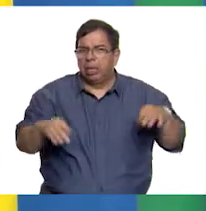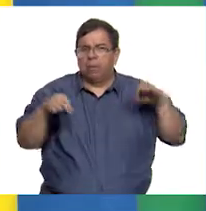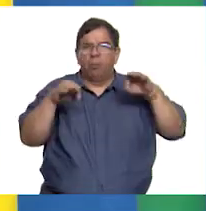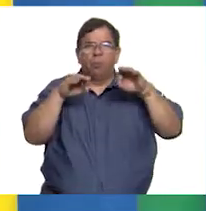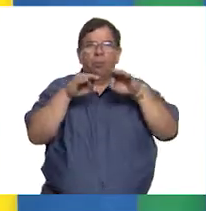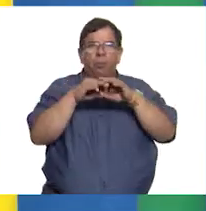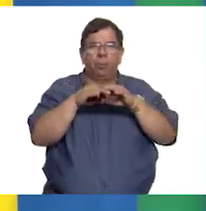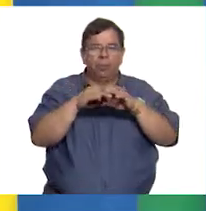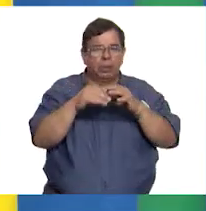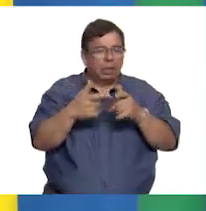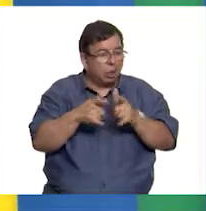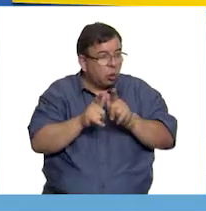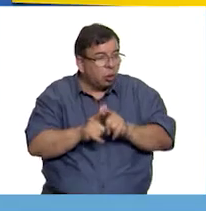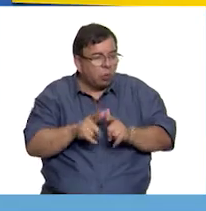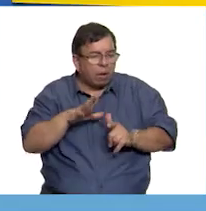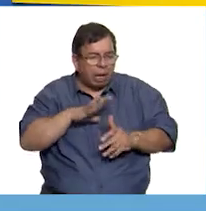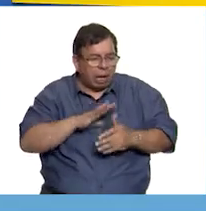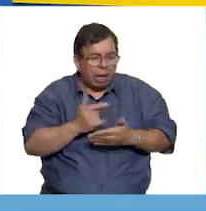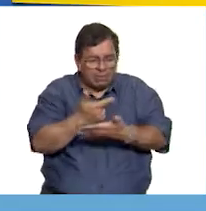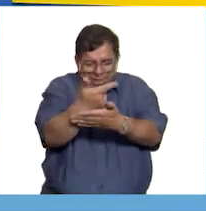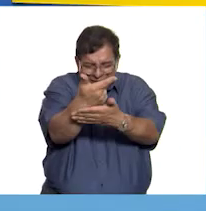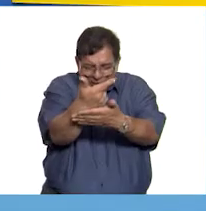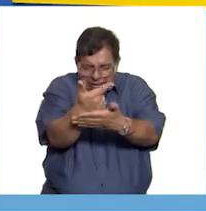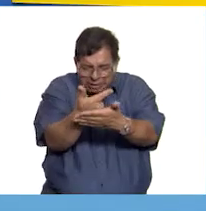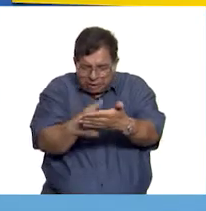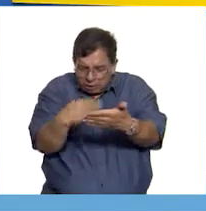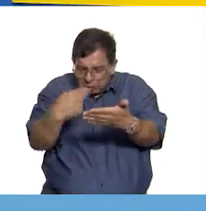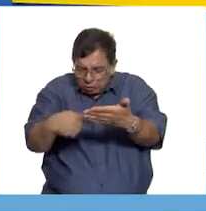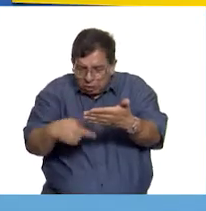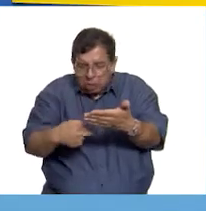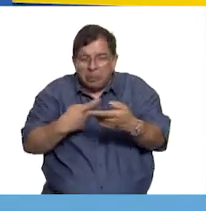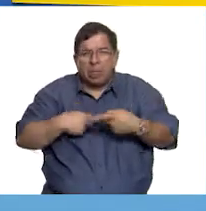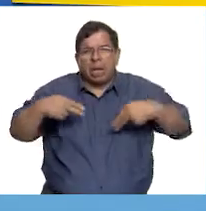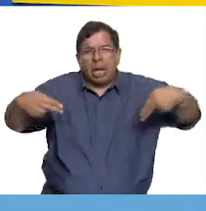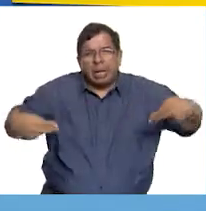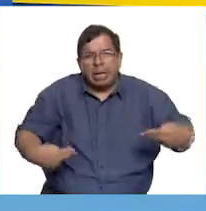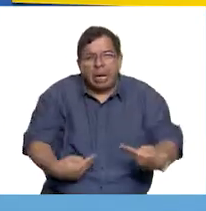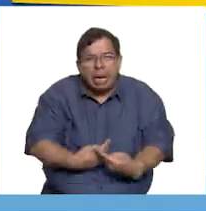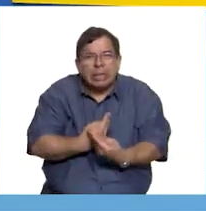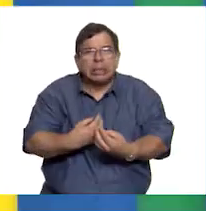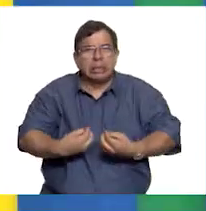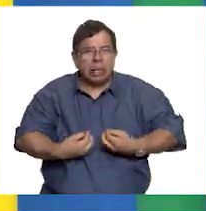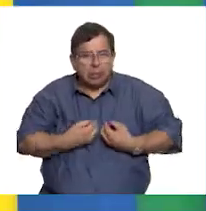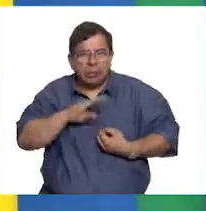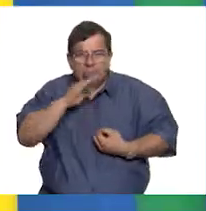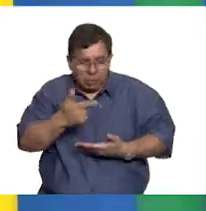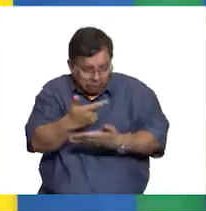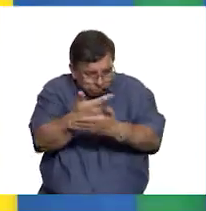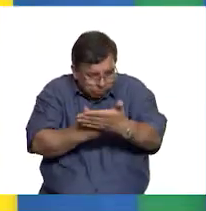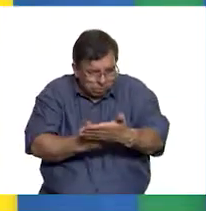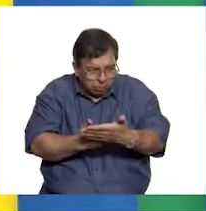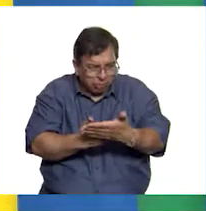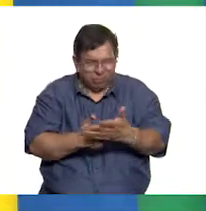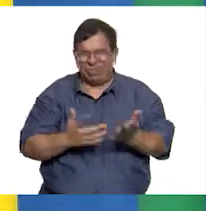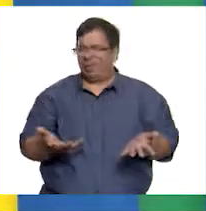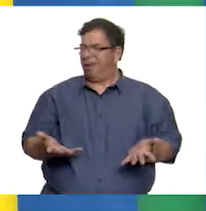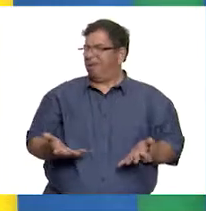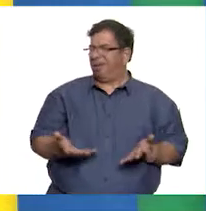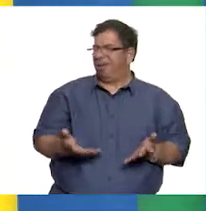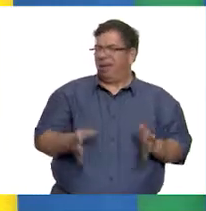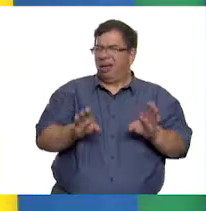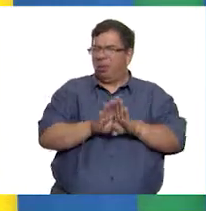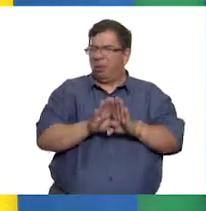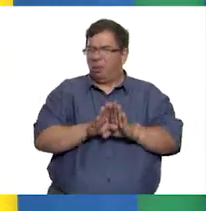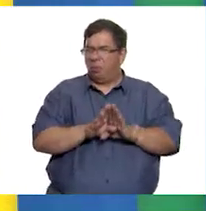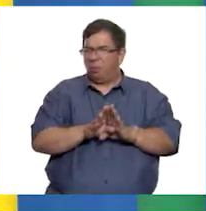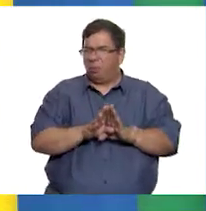la única que tenía registros completos de las personas que ahí nacían, vivían y morían. ¿Cómo está eso? O sea que la